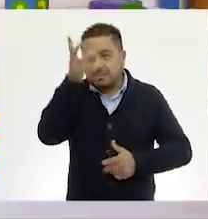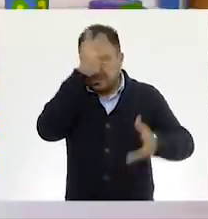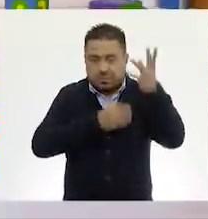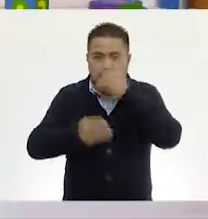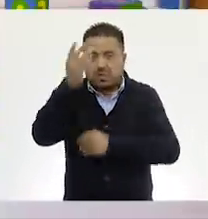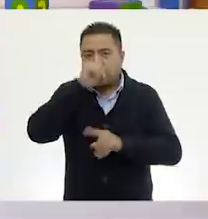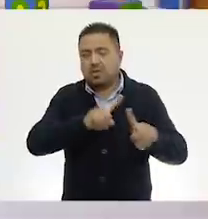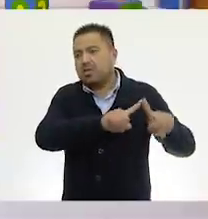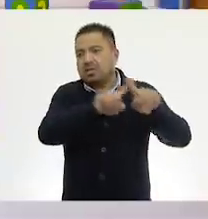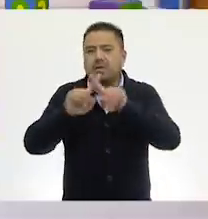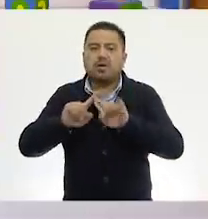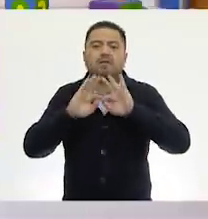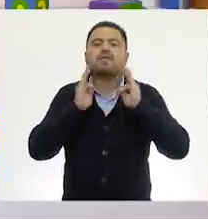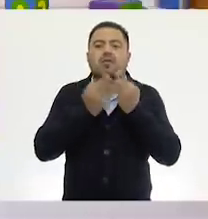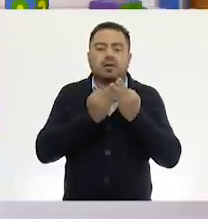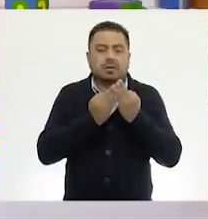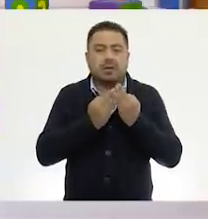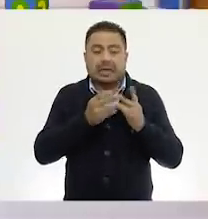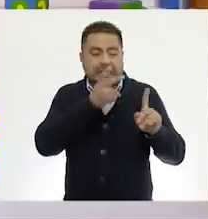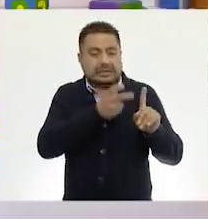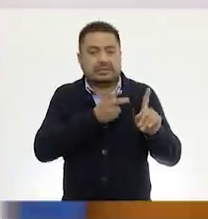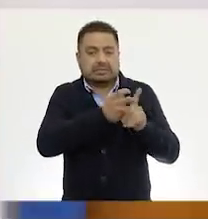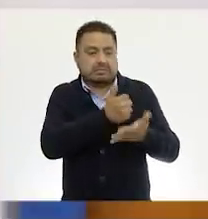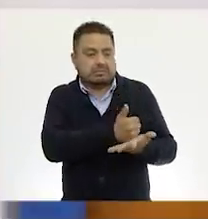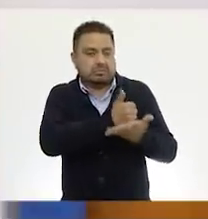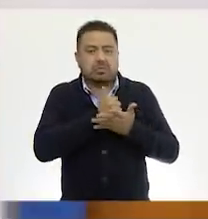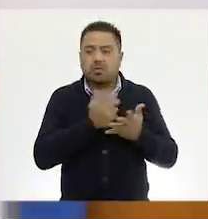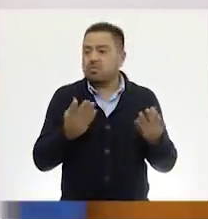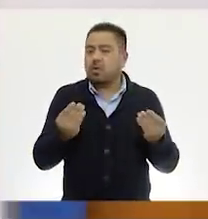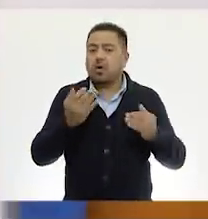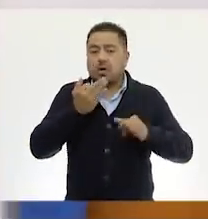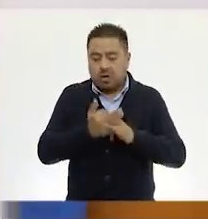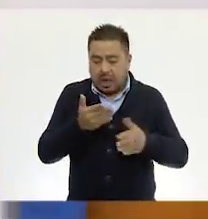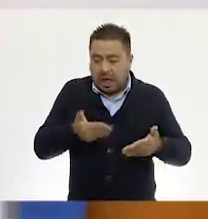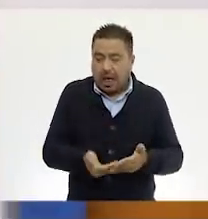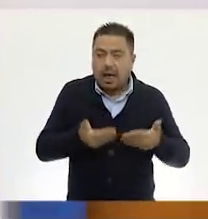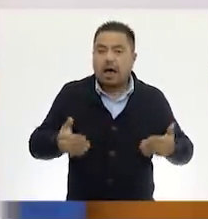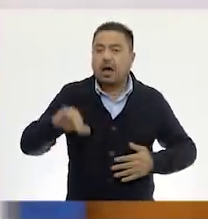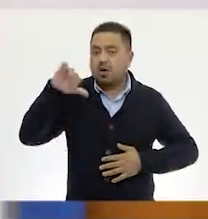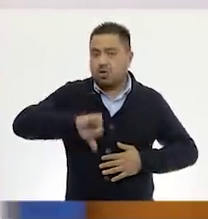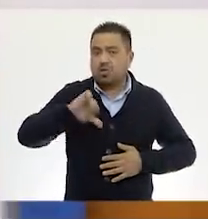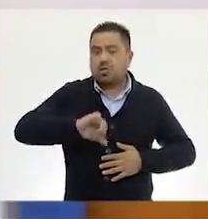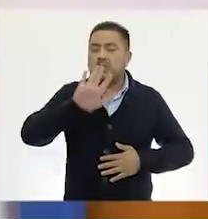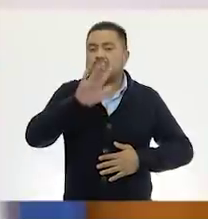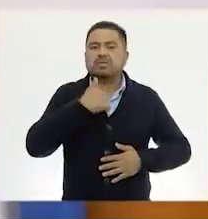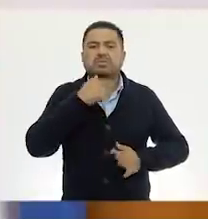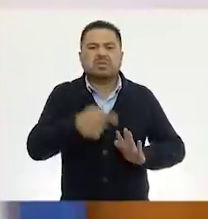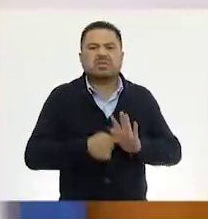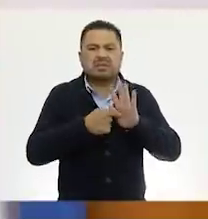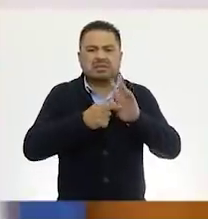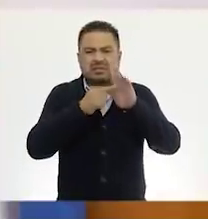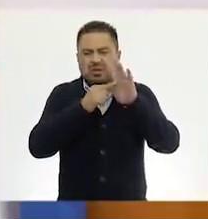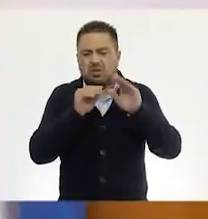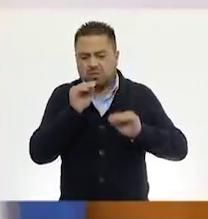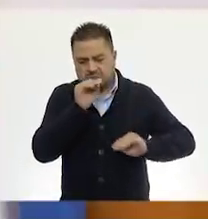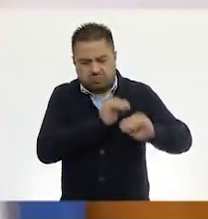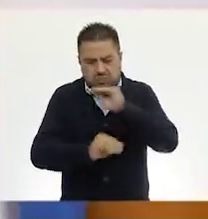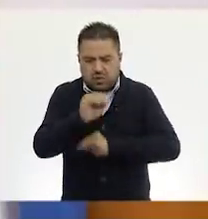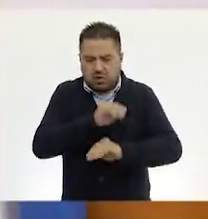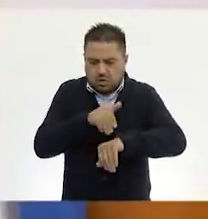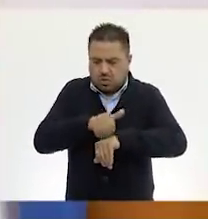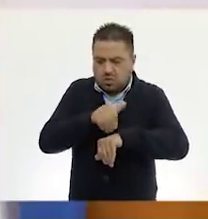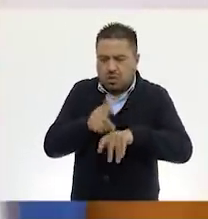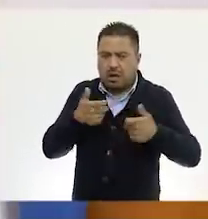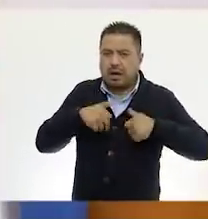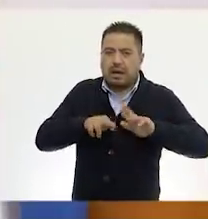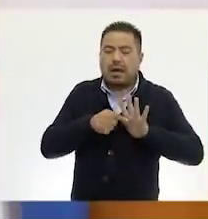otras formas diversas y eso nos ayuda bastante. Y en esta ocasión te traigo la parte de la descomposición de números y sus representaciones.